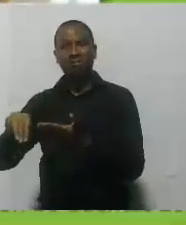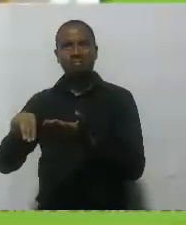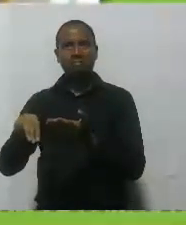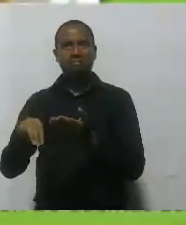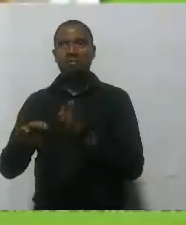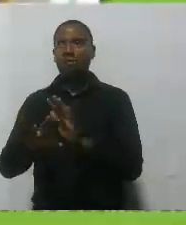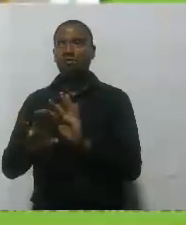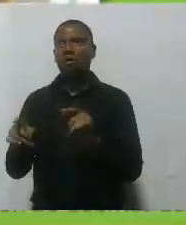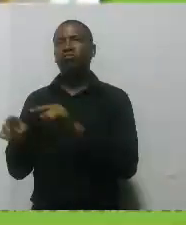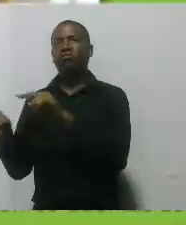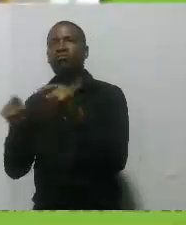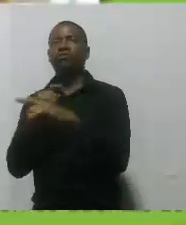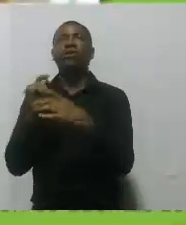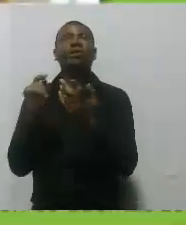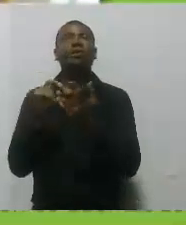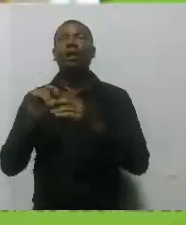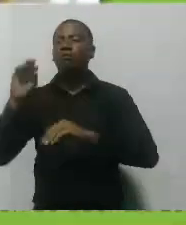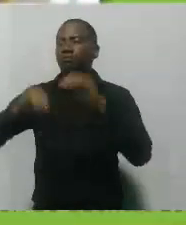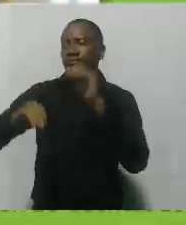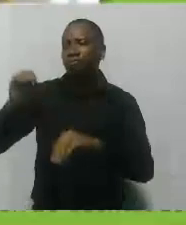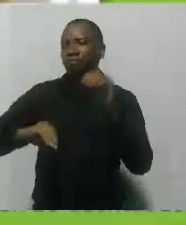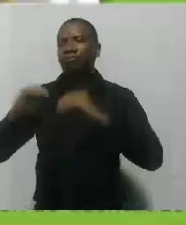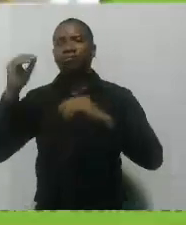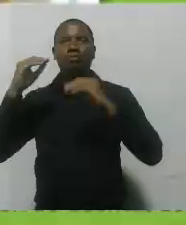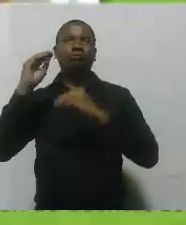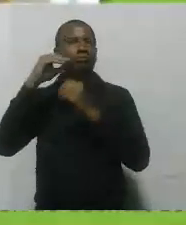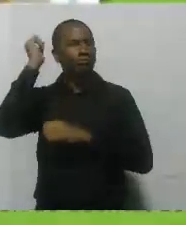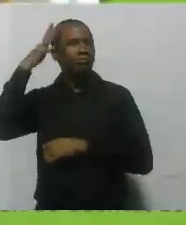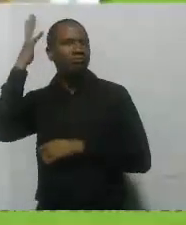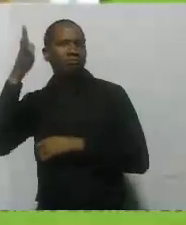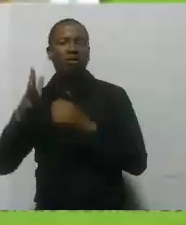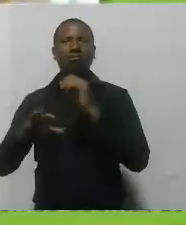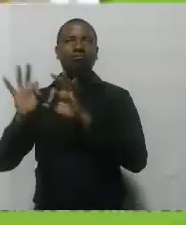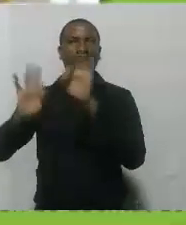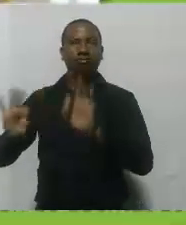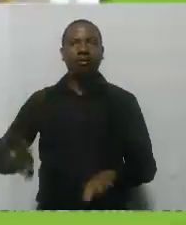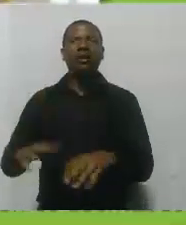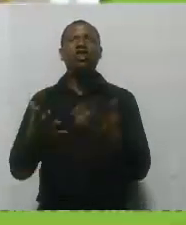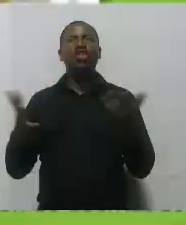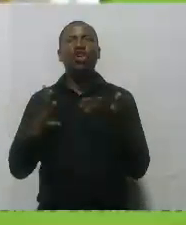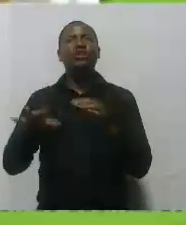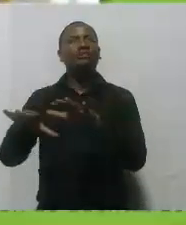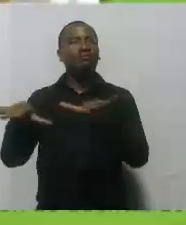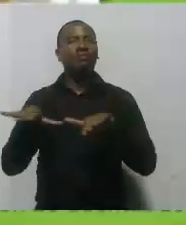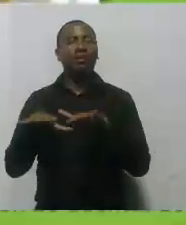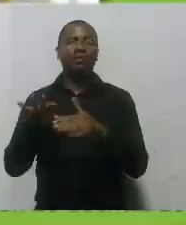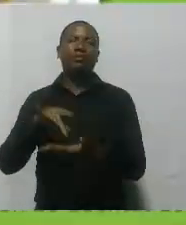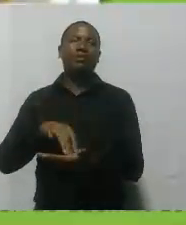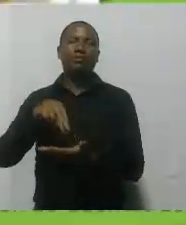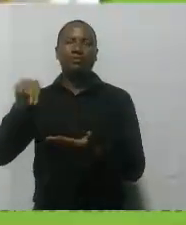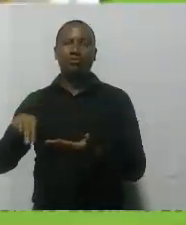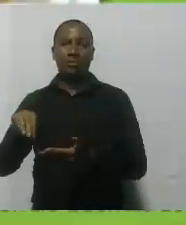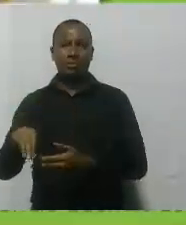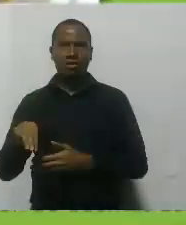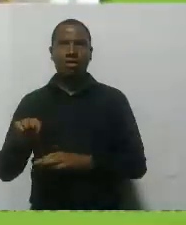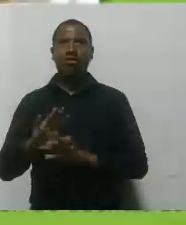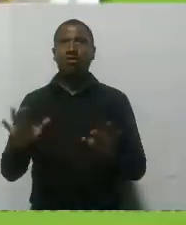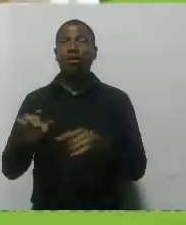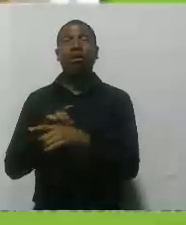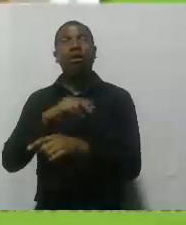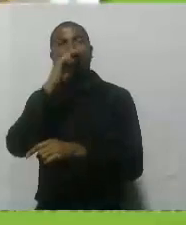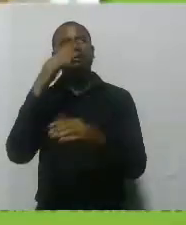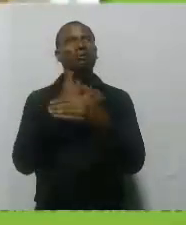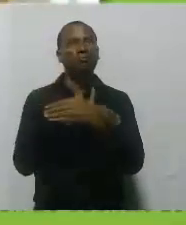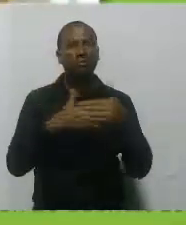la ludoteca Sonrisas de Cartagena también en Nelson Mandela. Allí estamos atendiendo 640 niños, niñas y